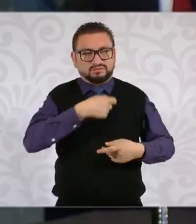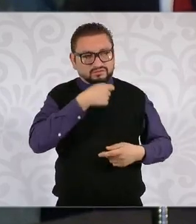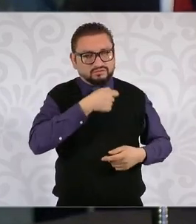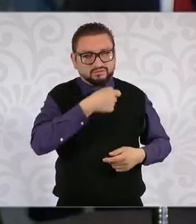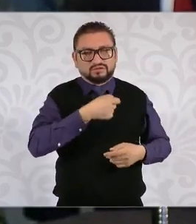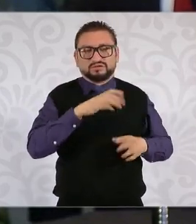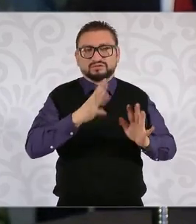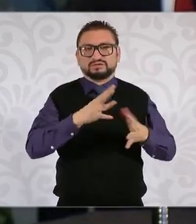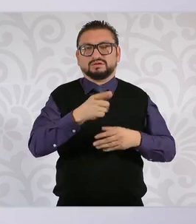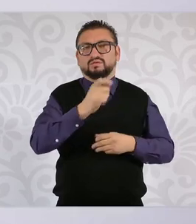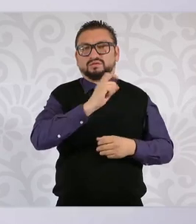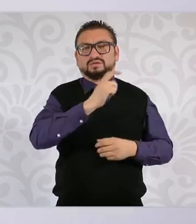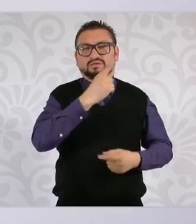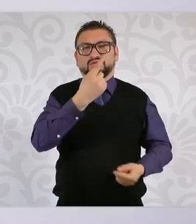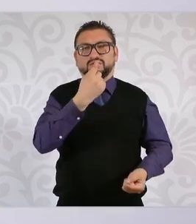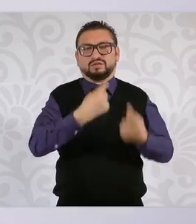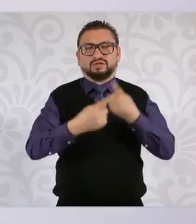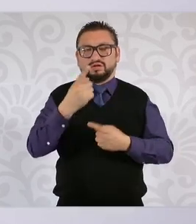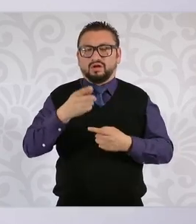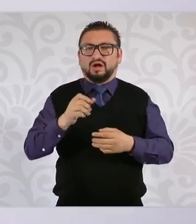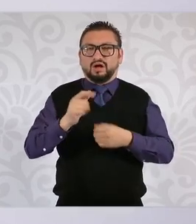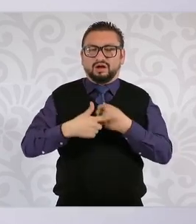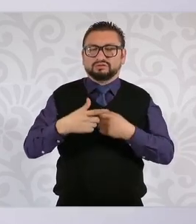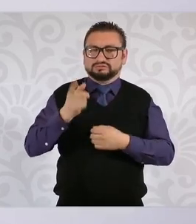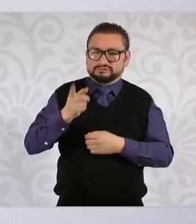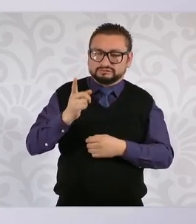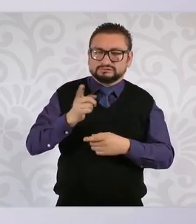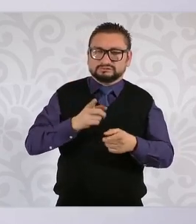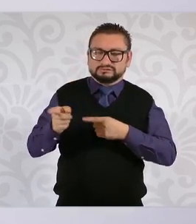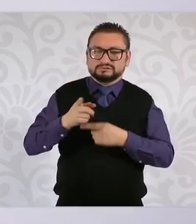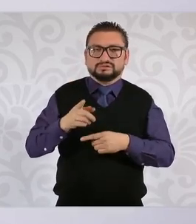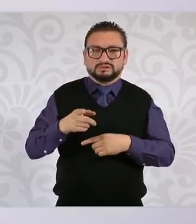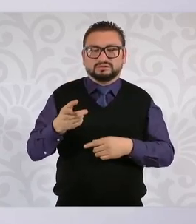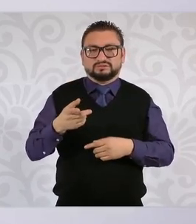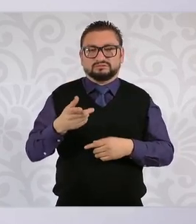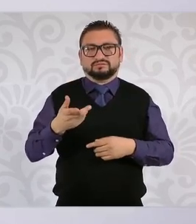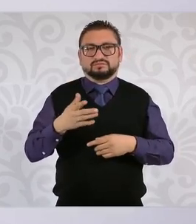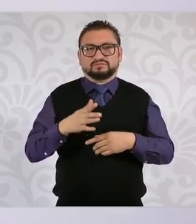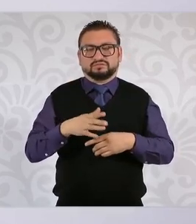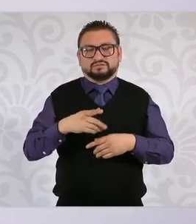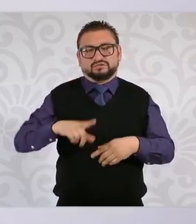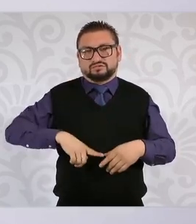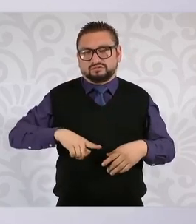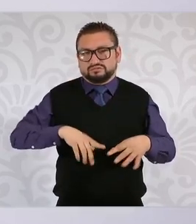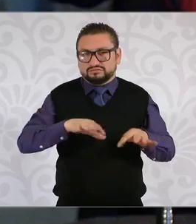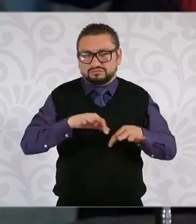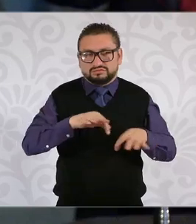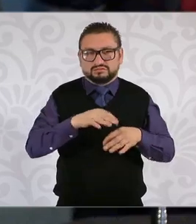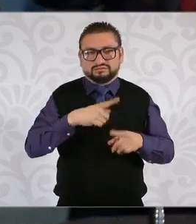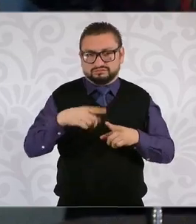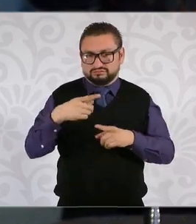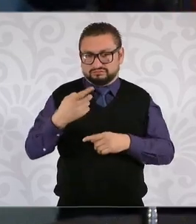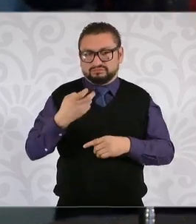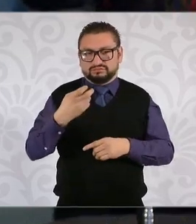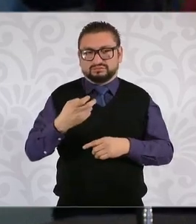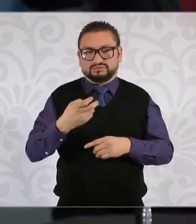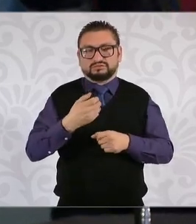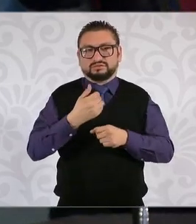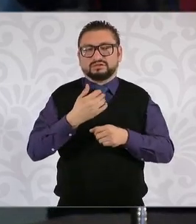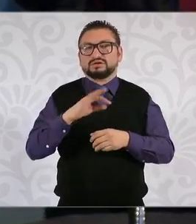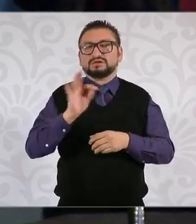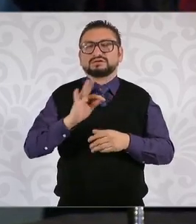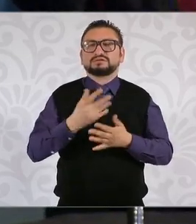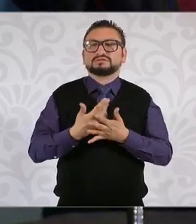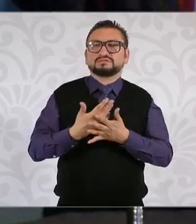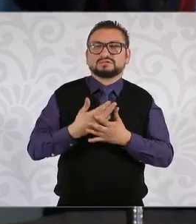denunciado amenazas a partir de este tipo de señalamientos públicos por parte del servidor público. Independientemente del informe que se